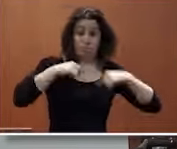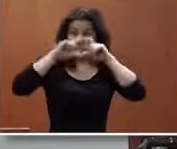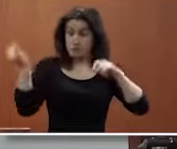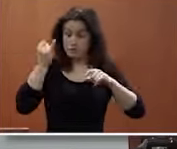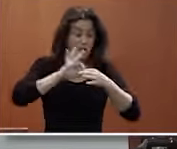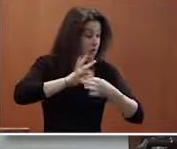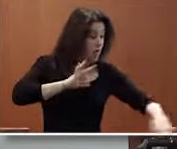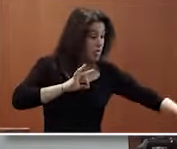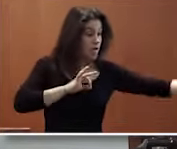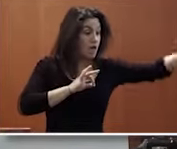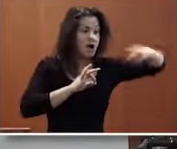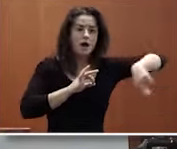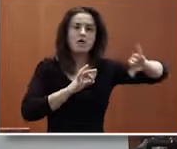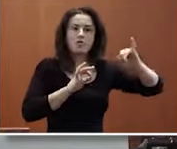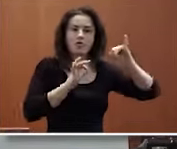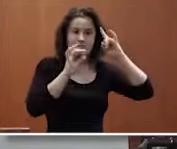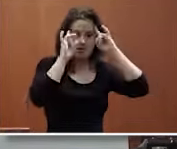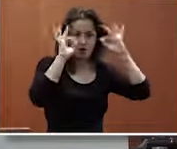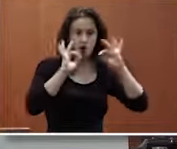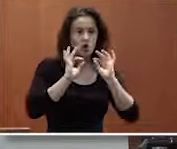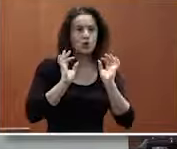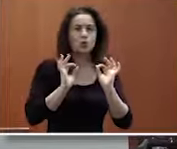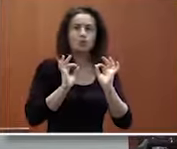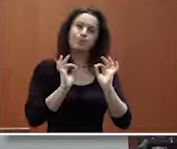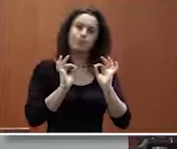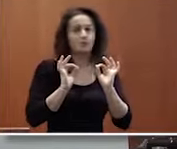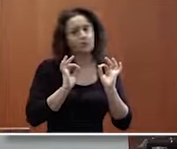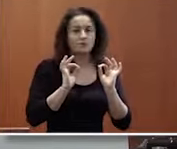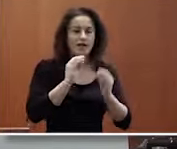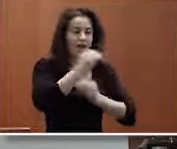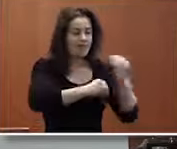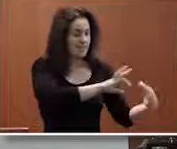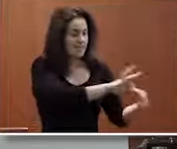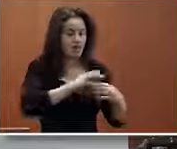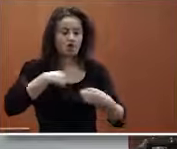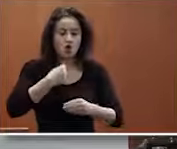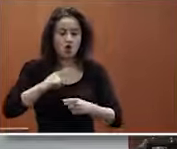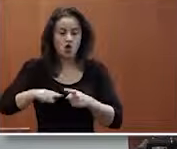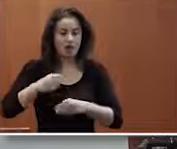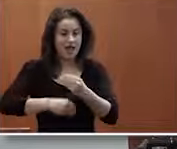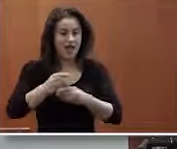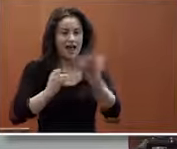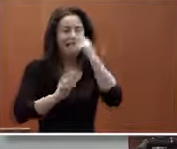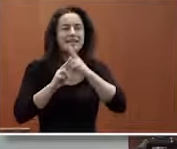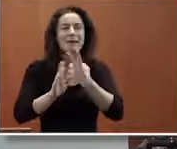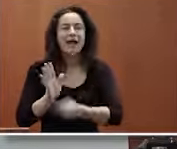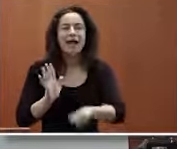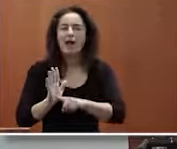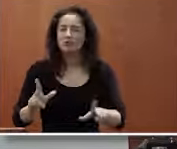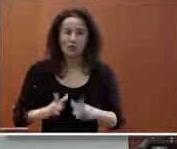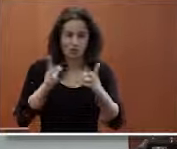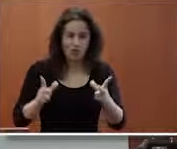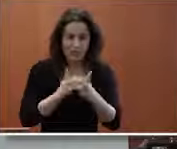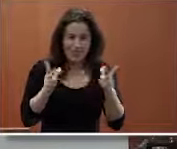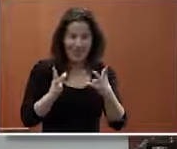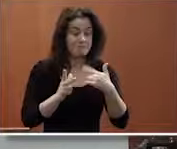deberían de ser deberían de actuar coherentemente coherentemente a lo que yo actúo y por lo tanto esas cláusulas sociales que se pueden incorporar